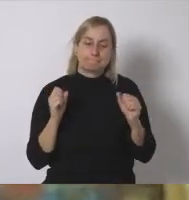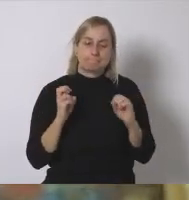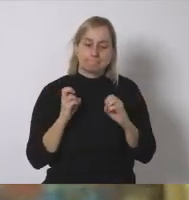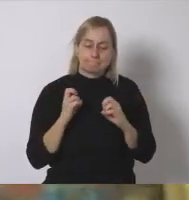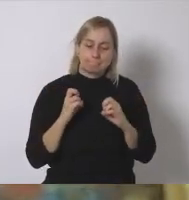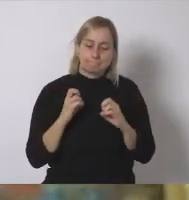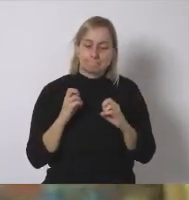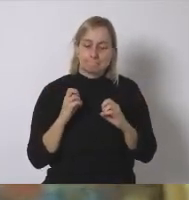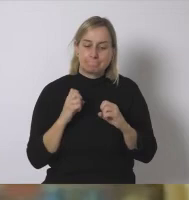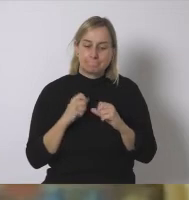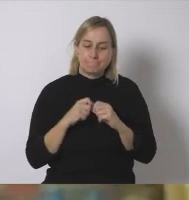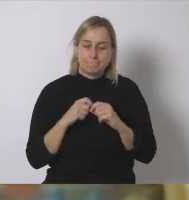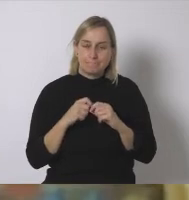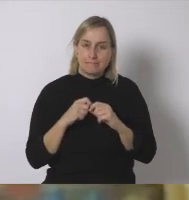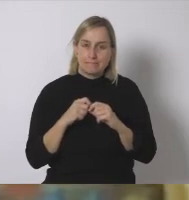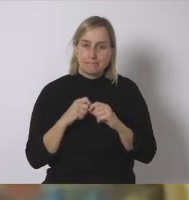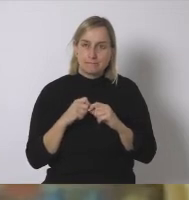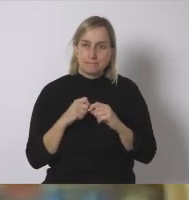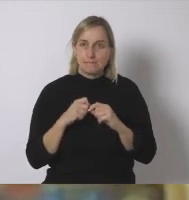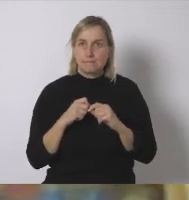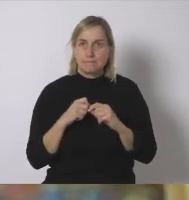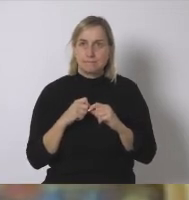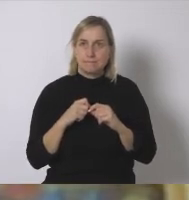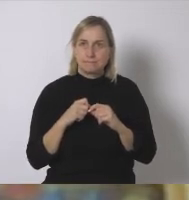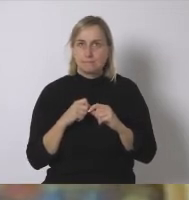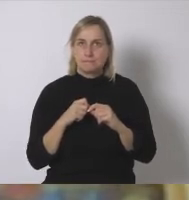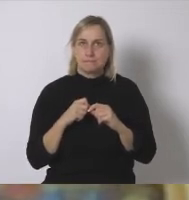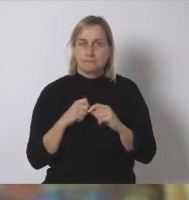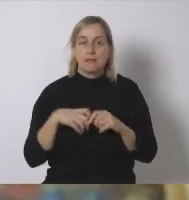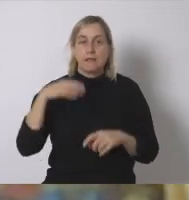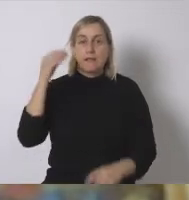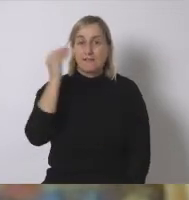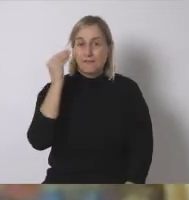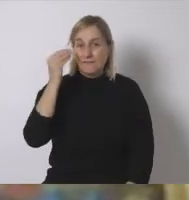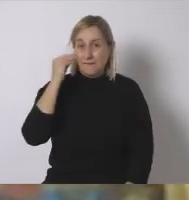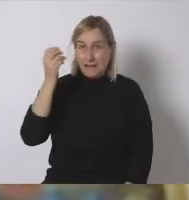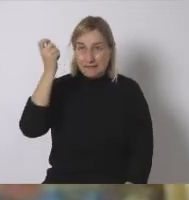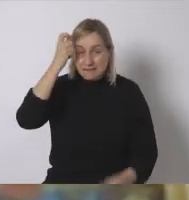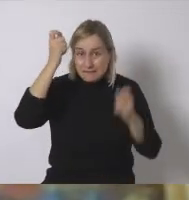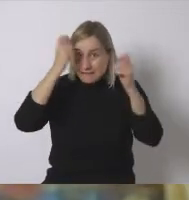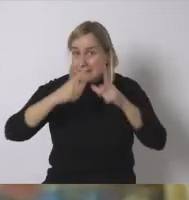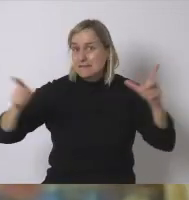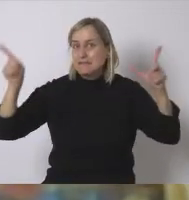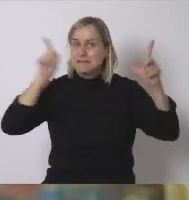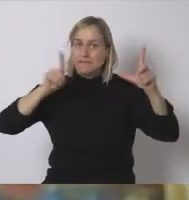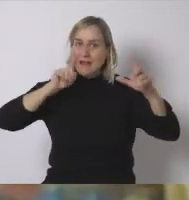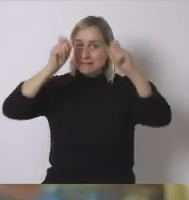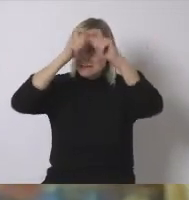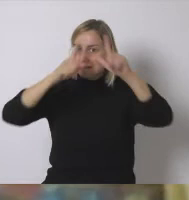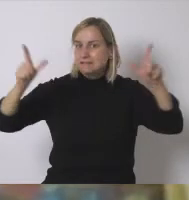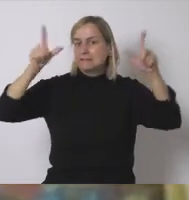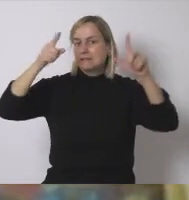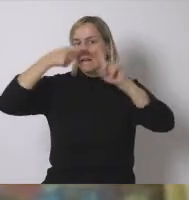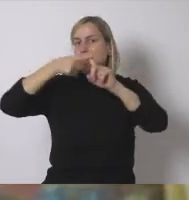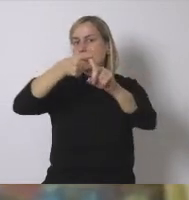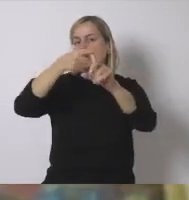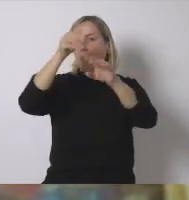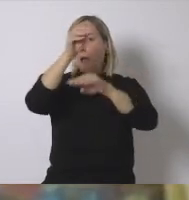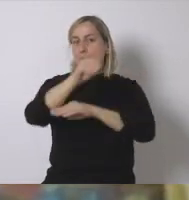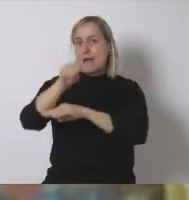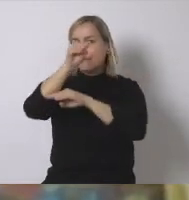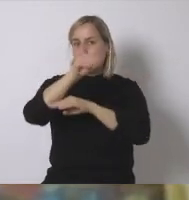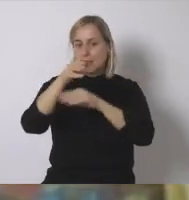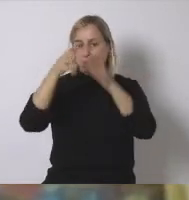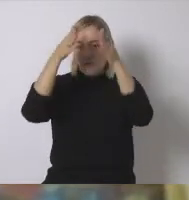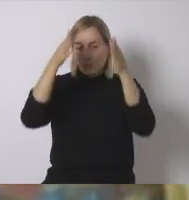una verdadera falsa ilusión en el mantenimiento de una